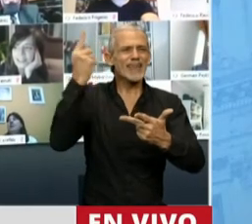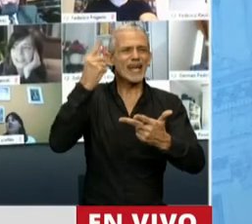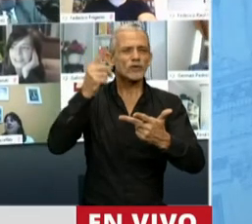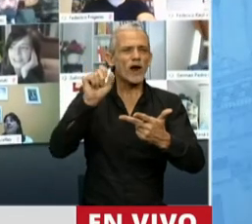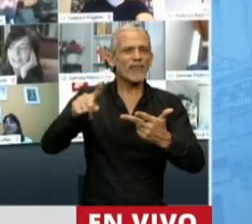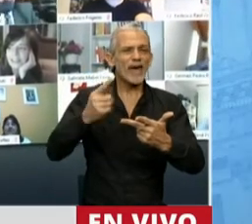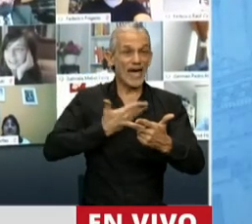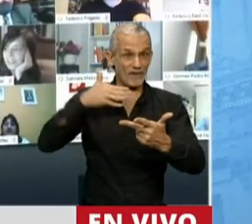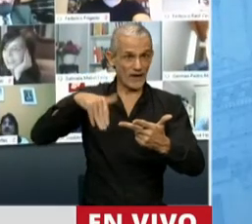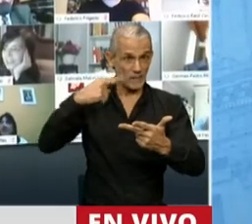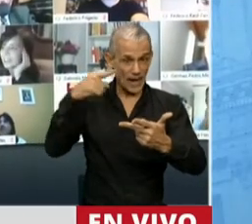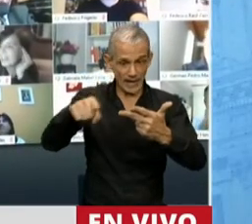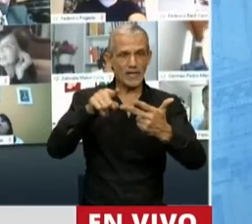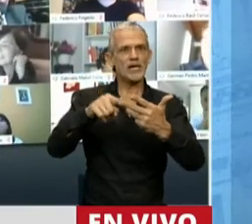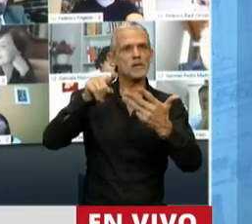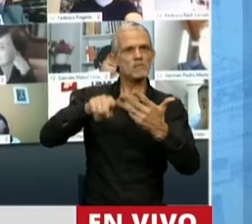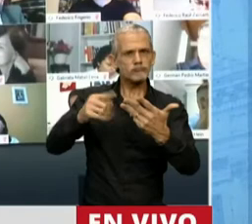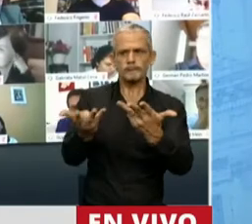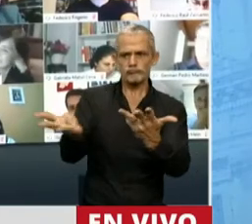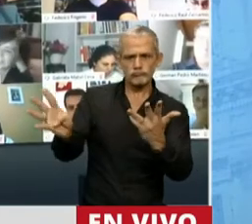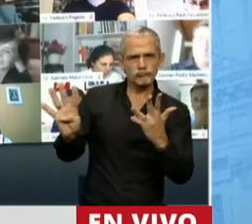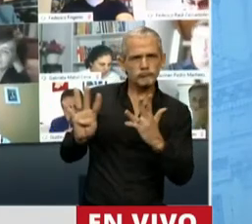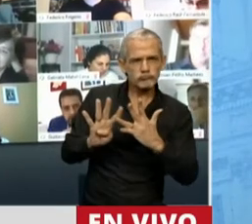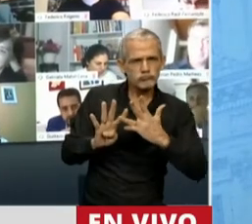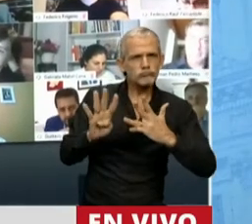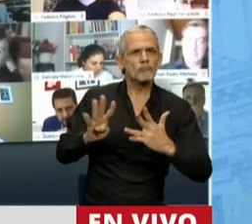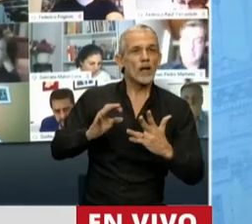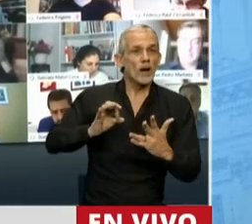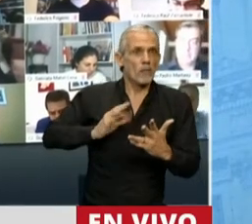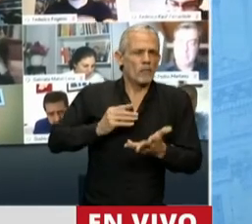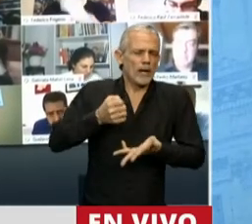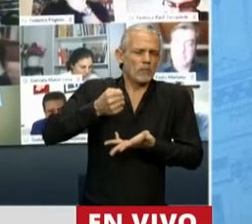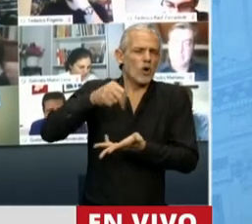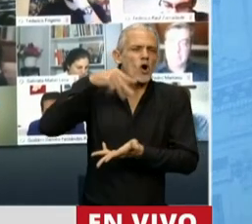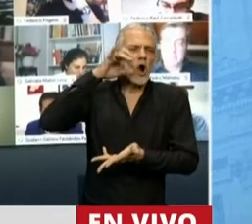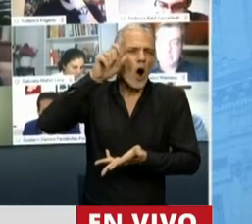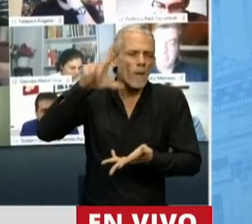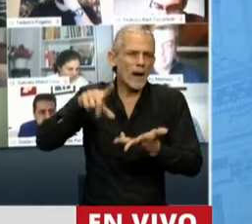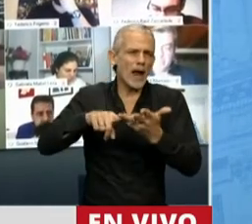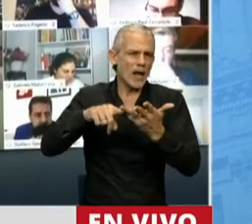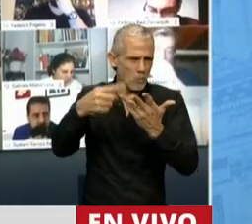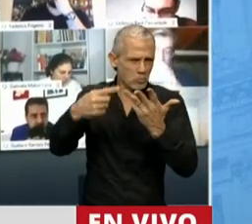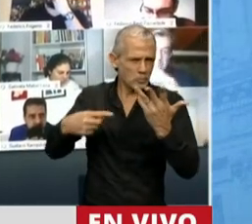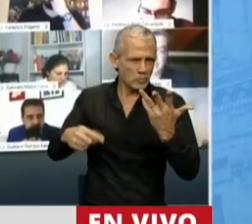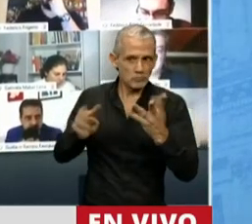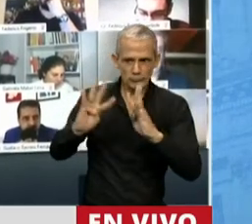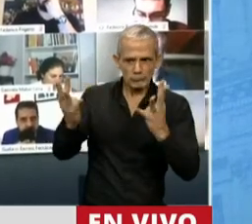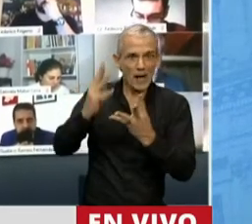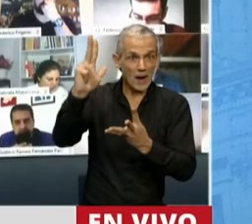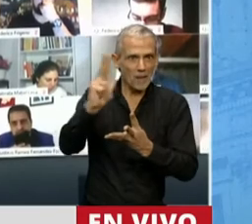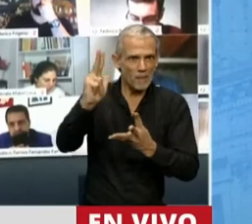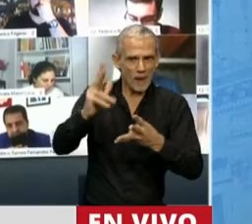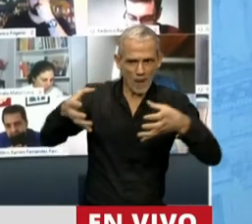ejecutiva del Fondo Monetario Internacional, los premios Nobeles, Stiglitz y algunos más, a